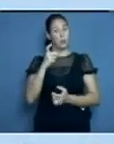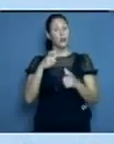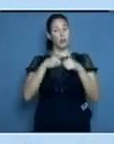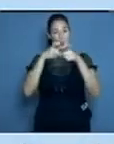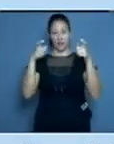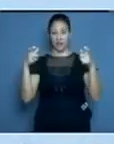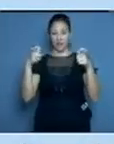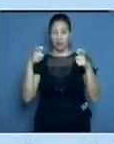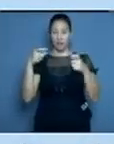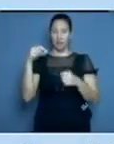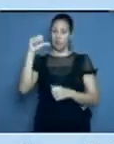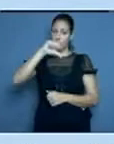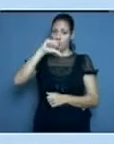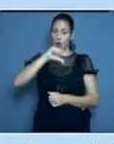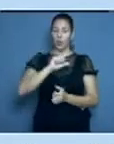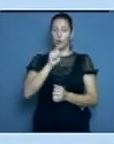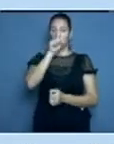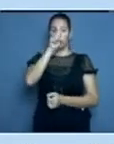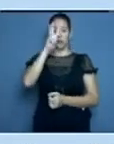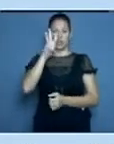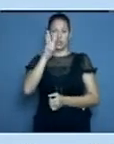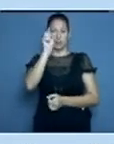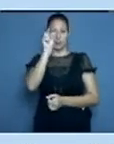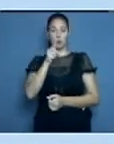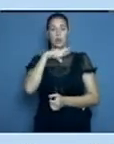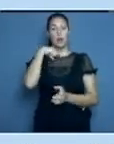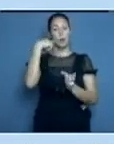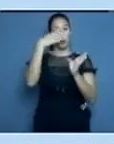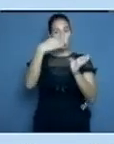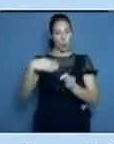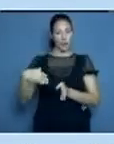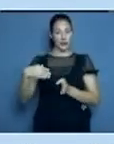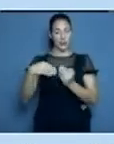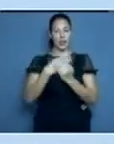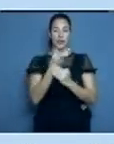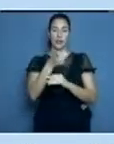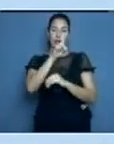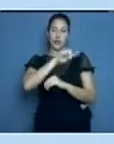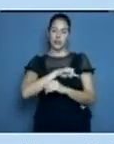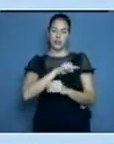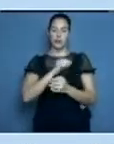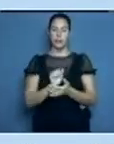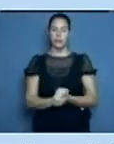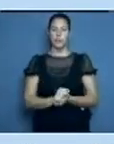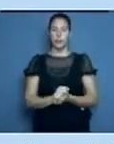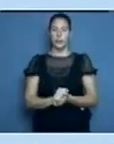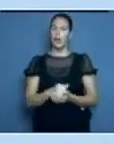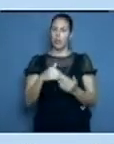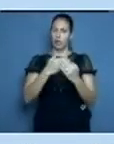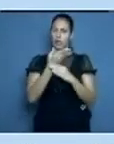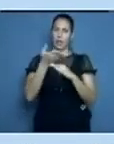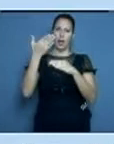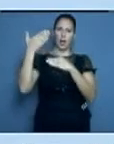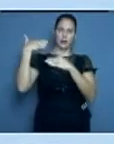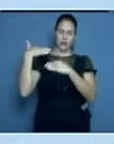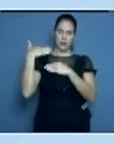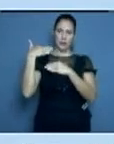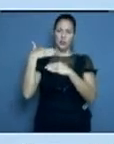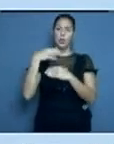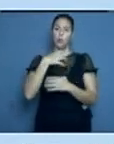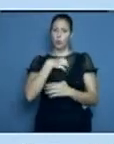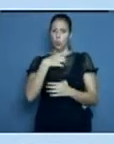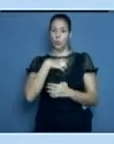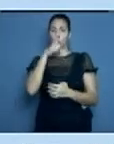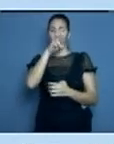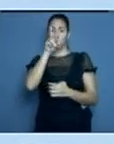provincia de Holguín. 13 decesos en la jornada de ayer. Habíamos tenido la mayor cifra hace solamente unos días, con